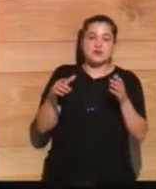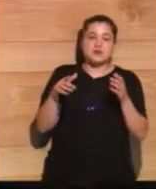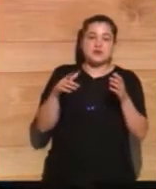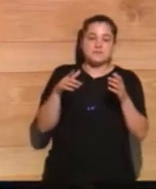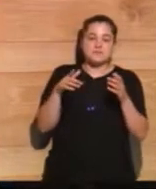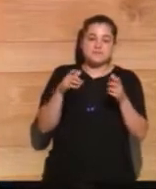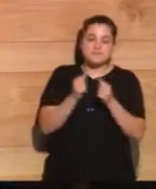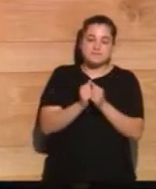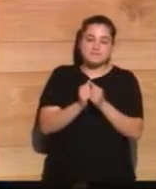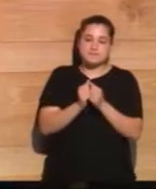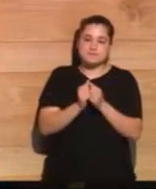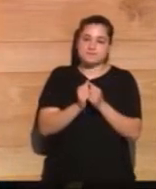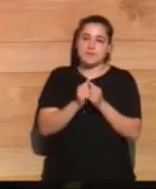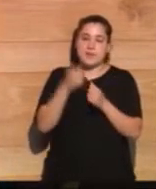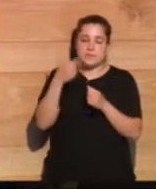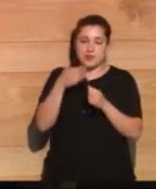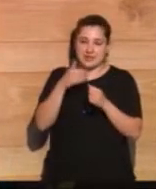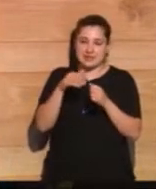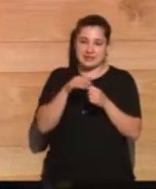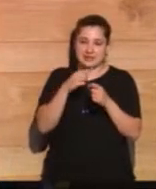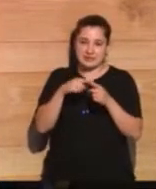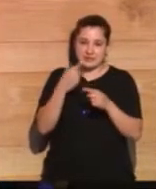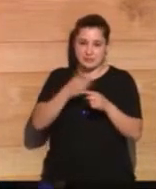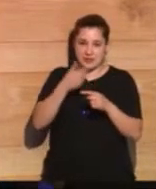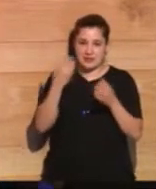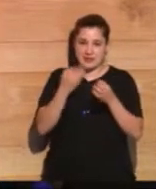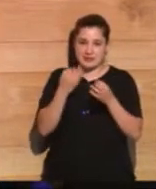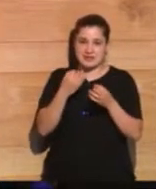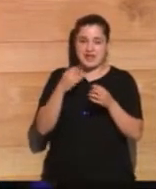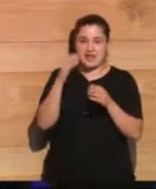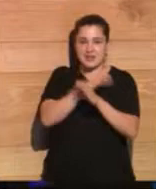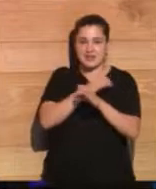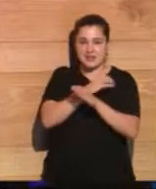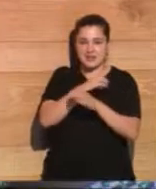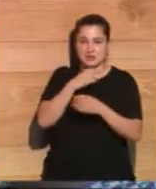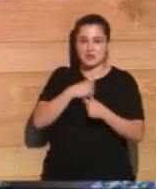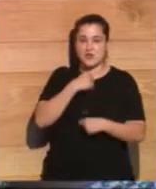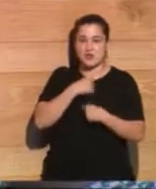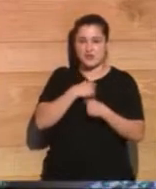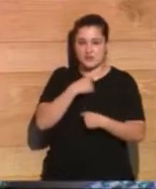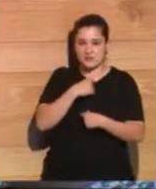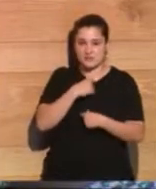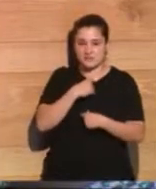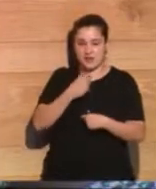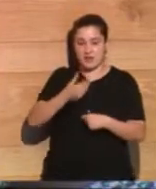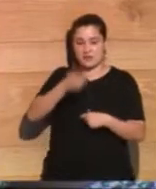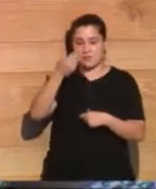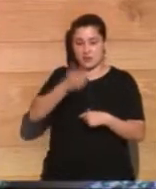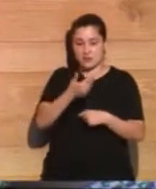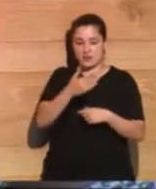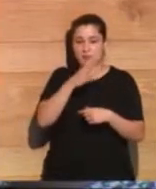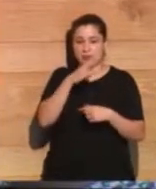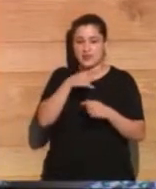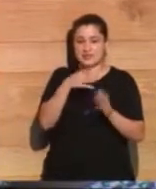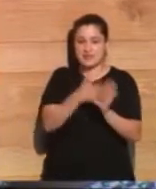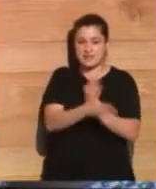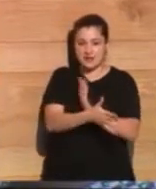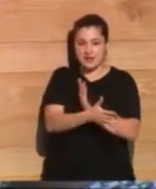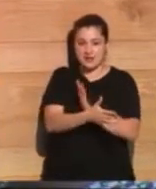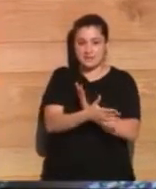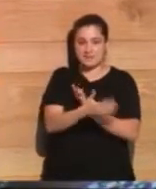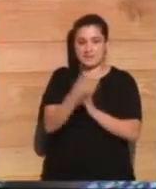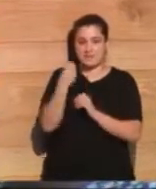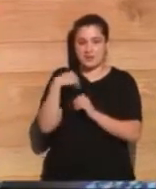Y una de las piezas importantes es ciencia ciudadana. La idea de ciencia ciudadana es clave porque quiere decir incorporar, como